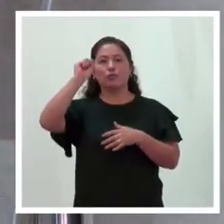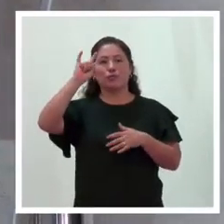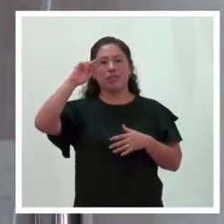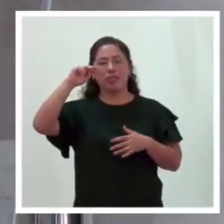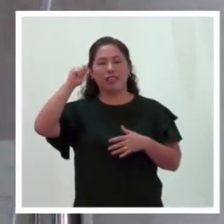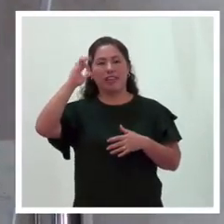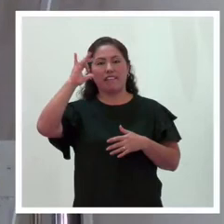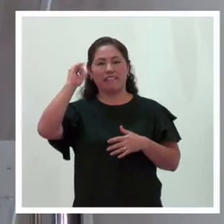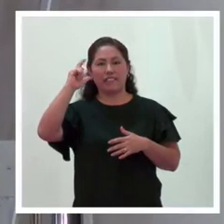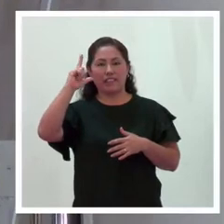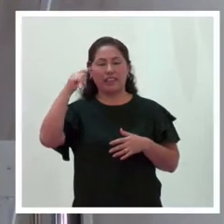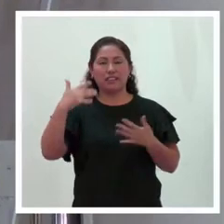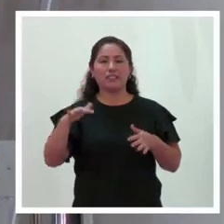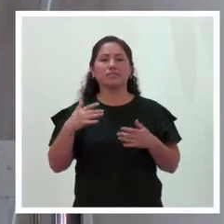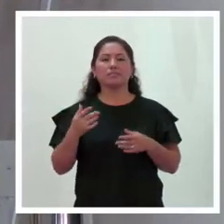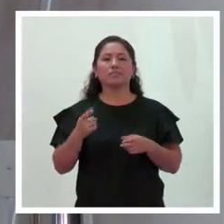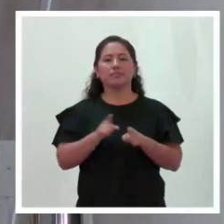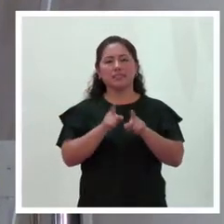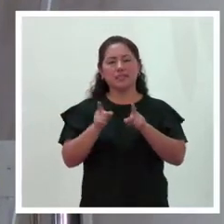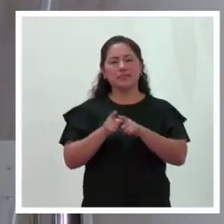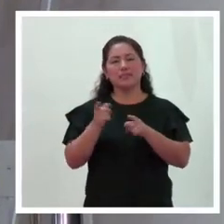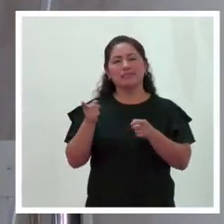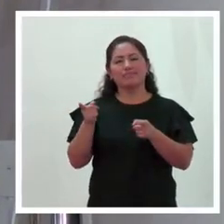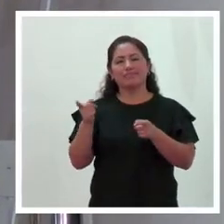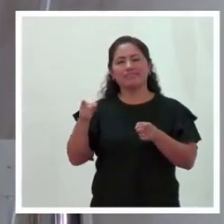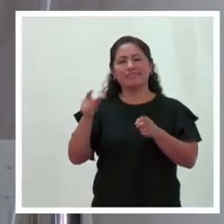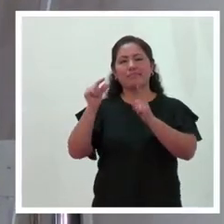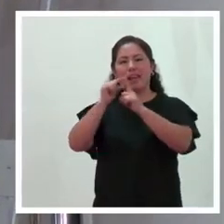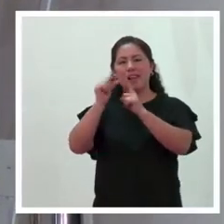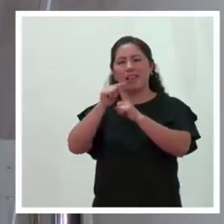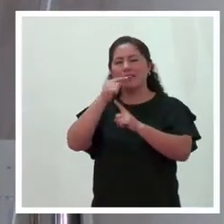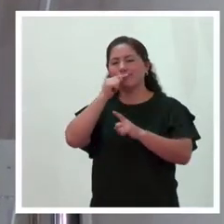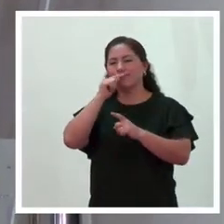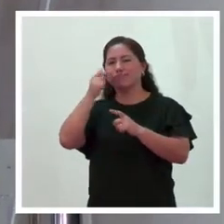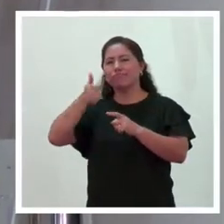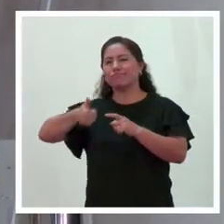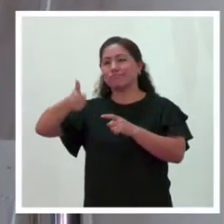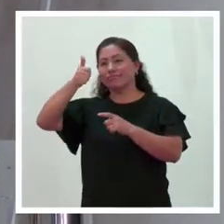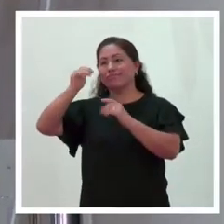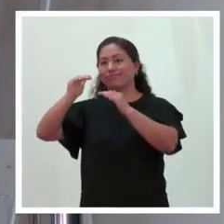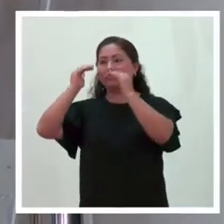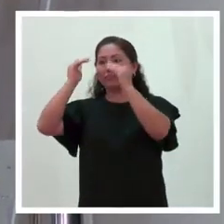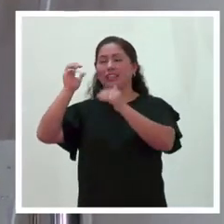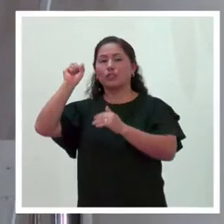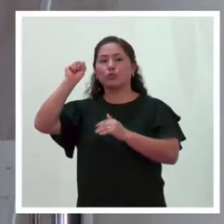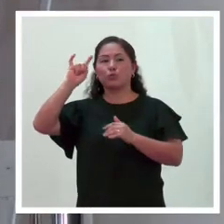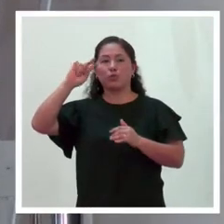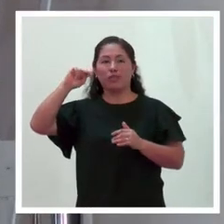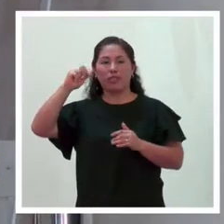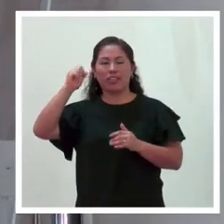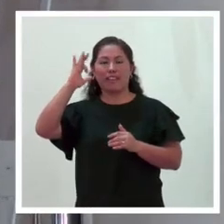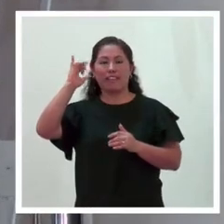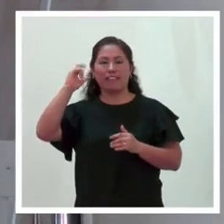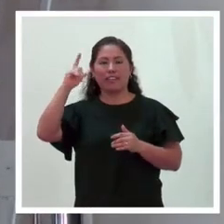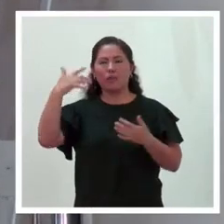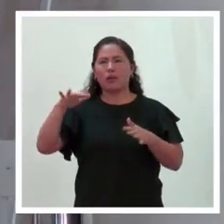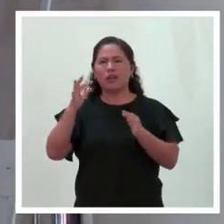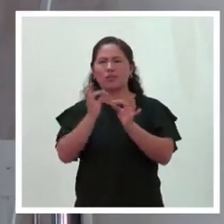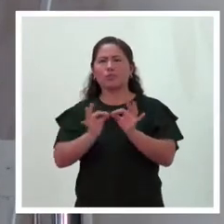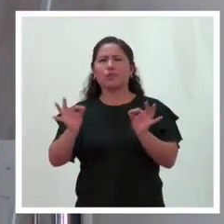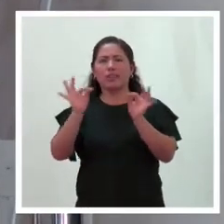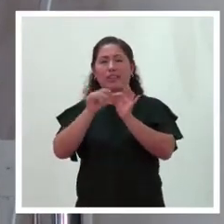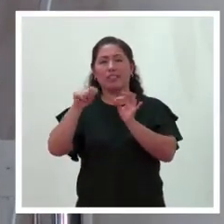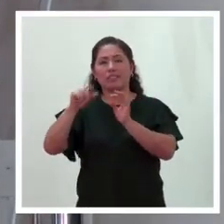siguiendo además las palabras dadas por la señora superintendenta de la Zunafil, en este tan importante